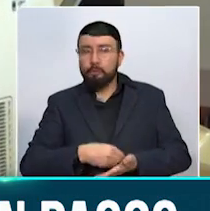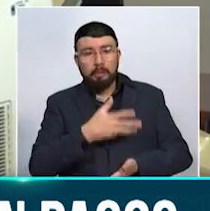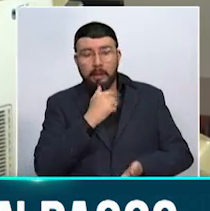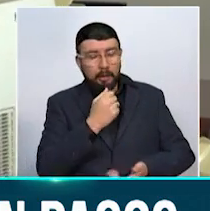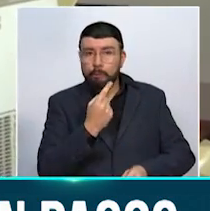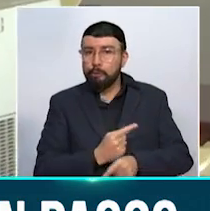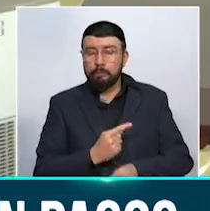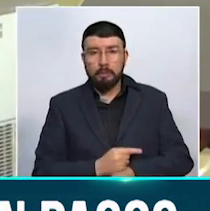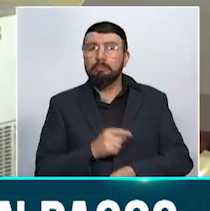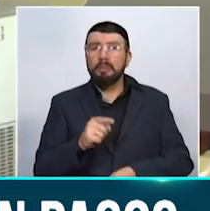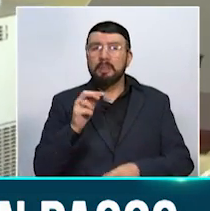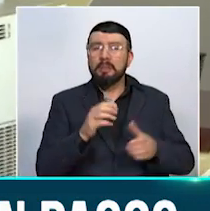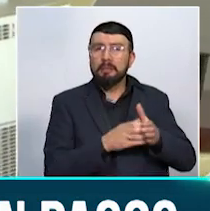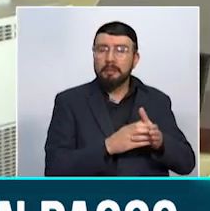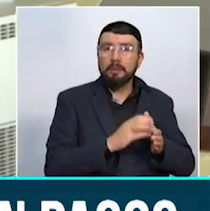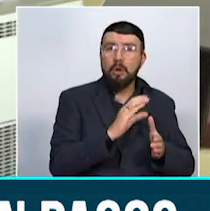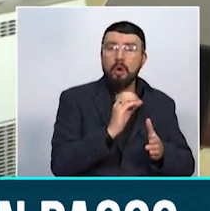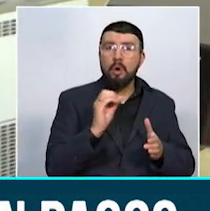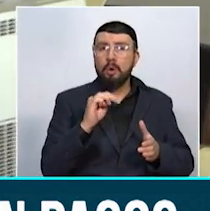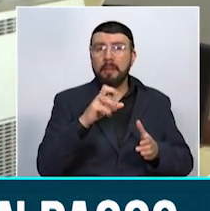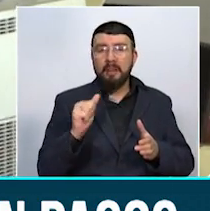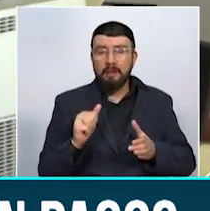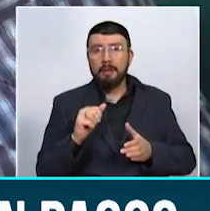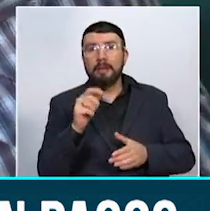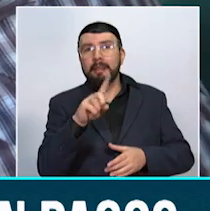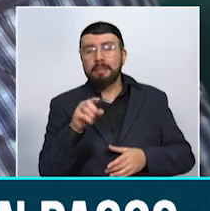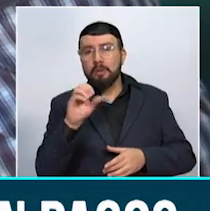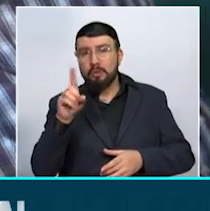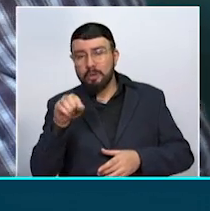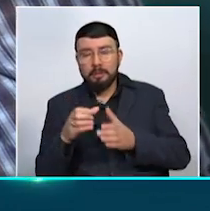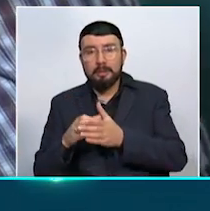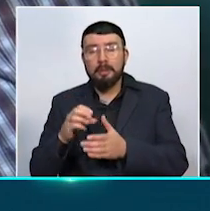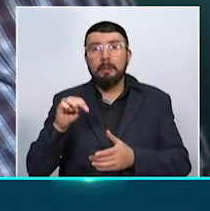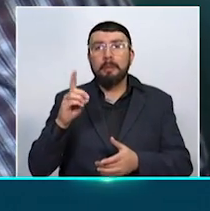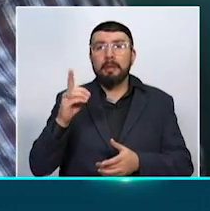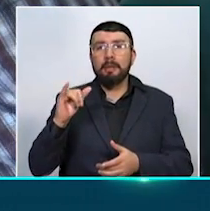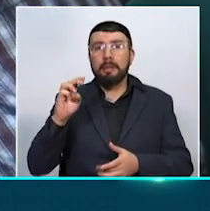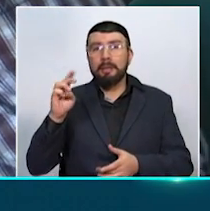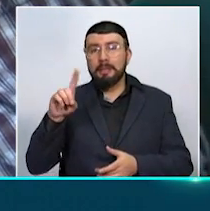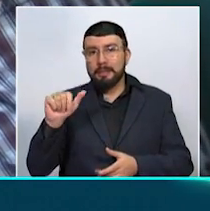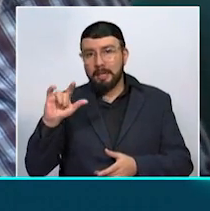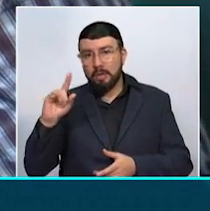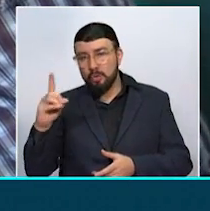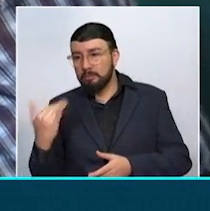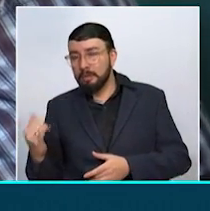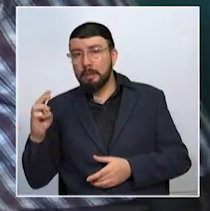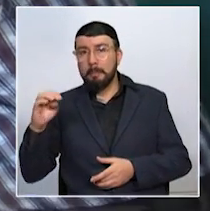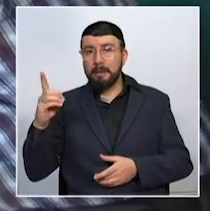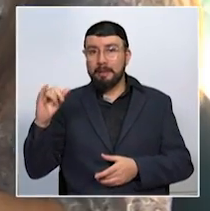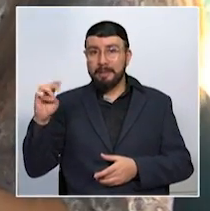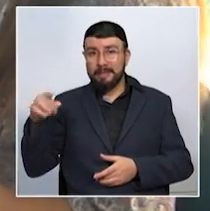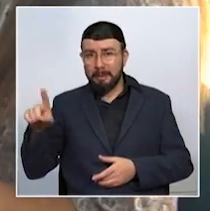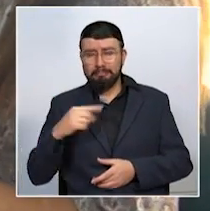En Risaralda, Comeba, la SOS, Asmesalud y Medimás serían las que acumulan la cartera más grande con clínicas y